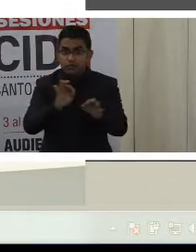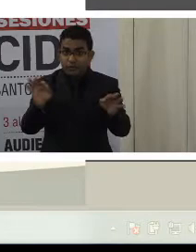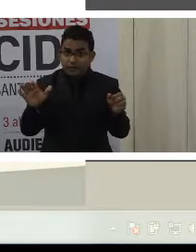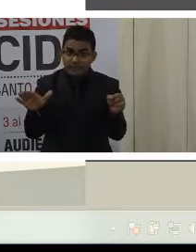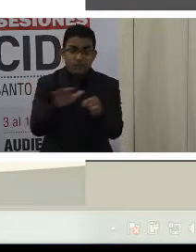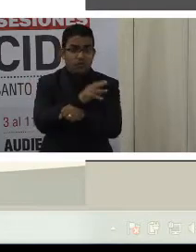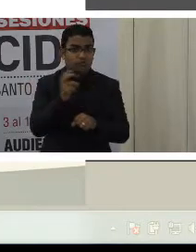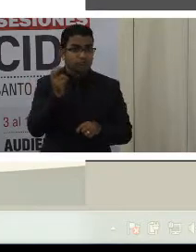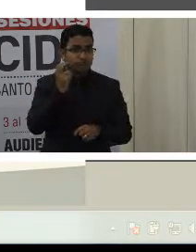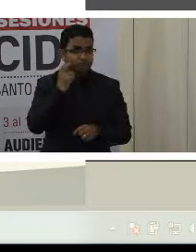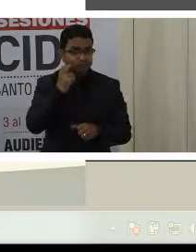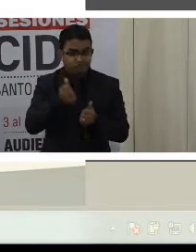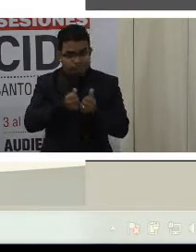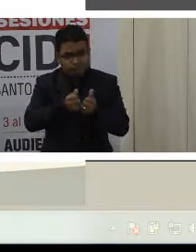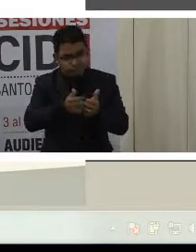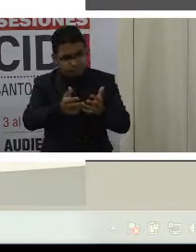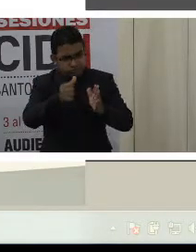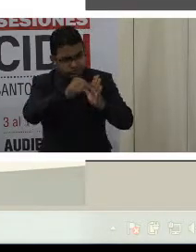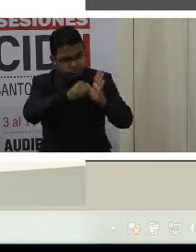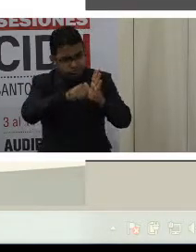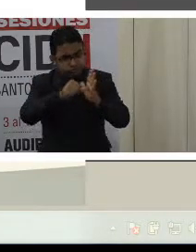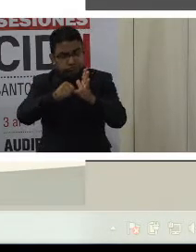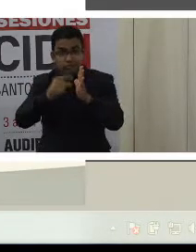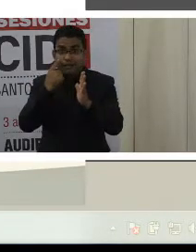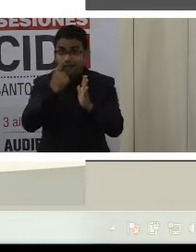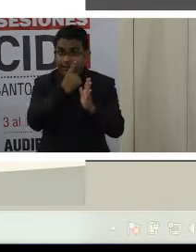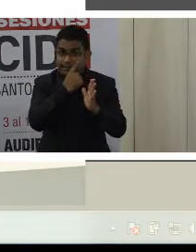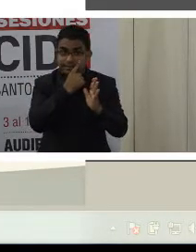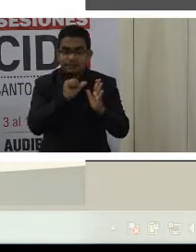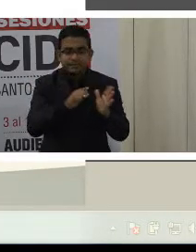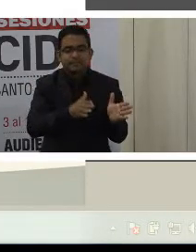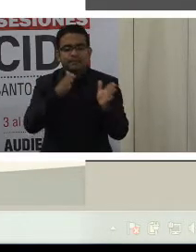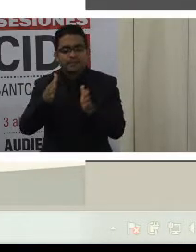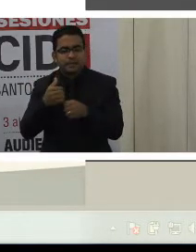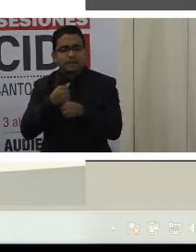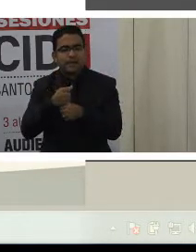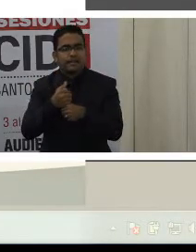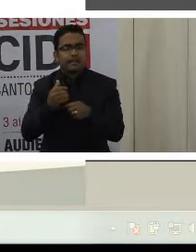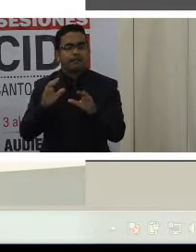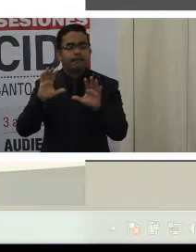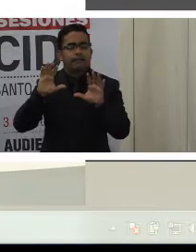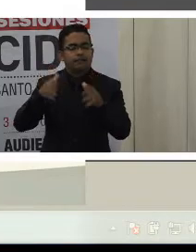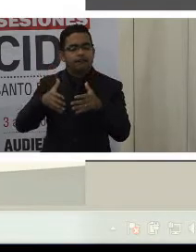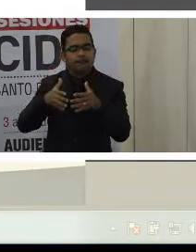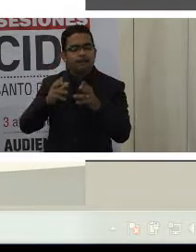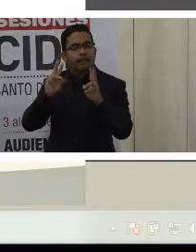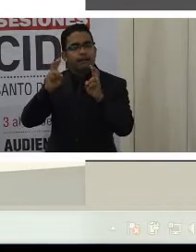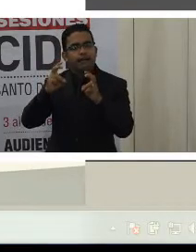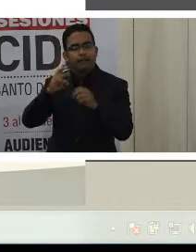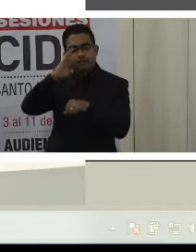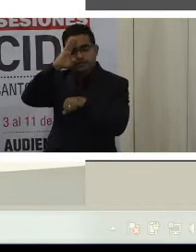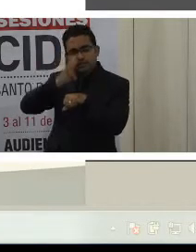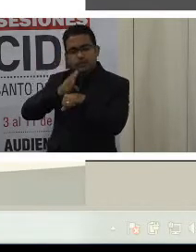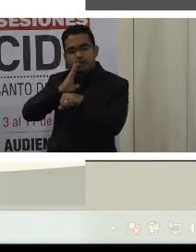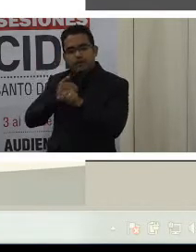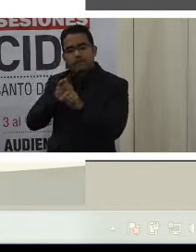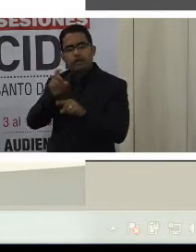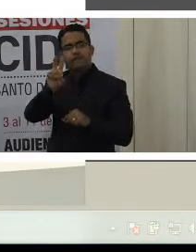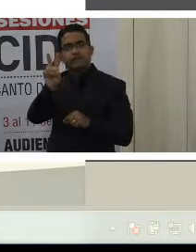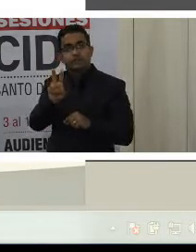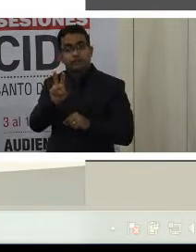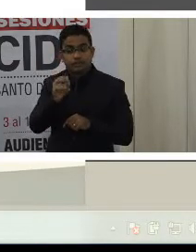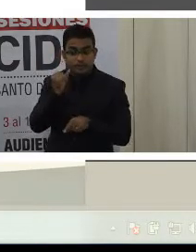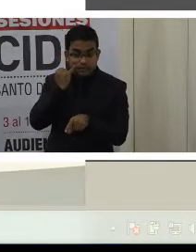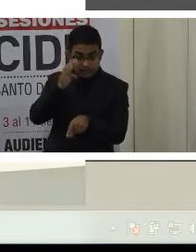las personas. Igualmente se creó la misión Hijos de Venezuela, que presta una atención a las familias o madres cuyos hijos presentan